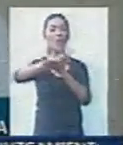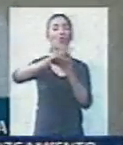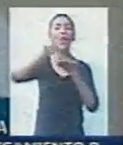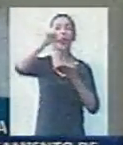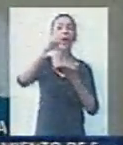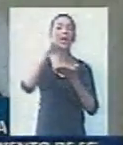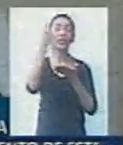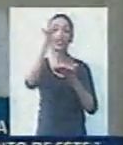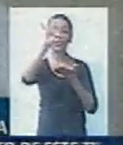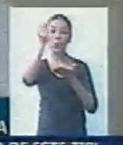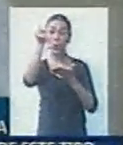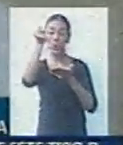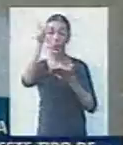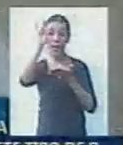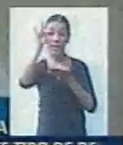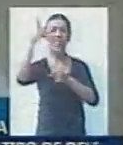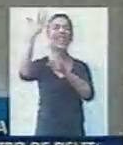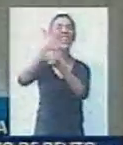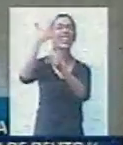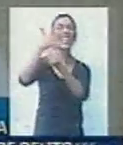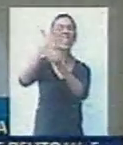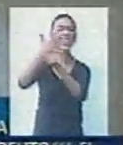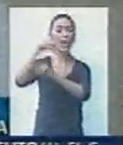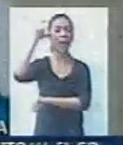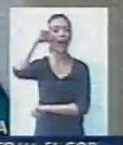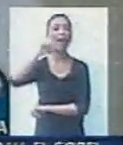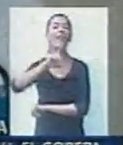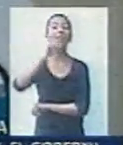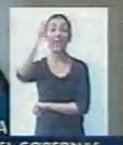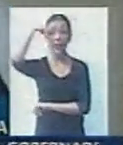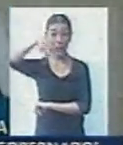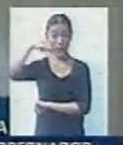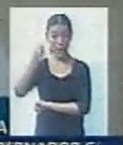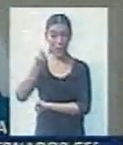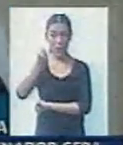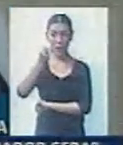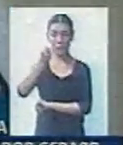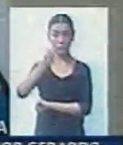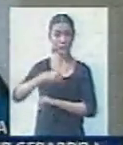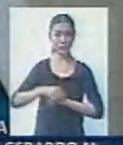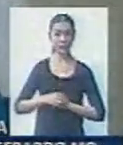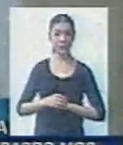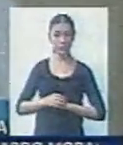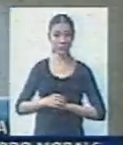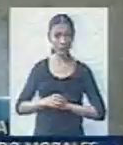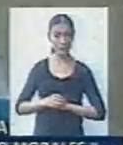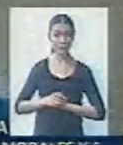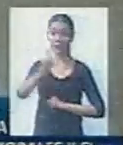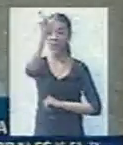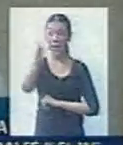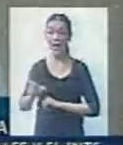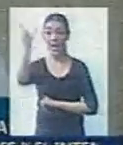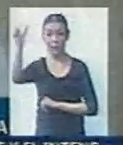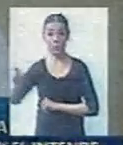un programa de vía mixta, dentro del plan trienal, vecinos aportan el cemento. Y